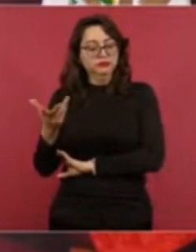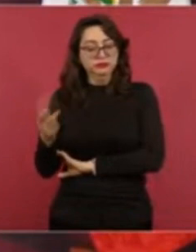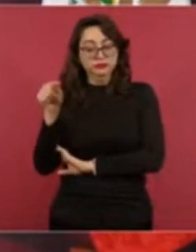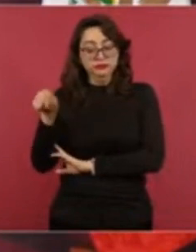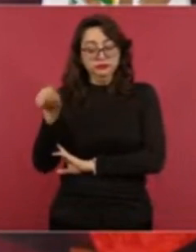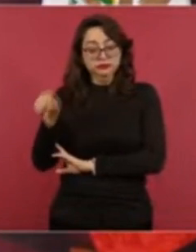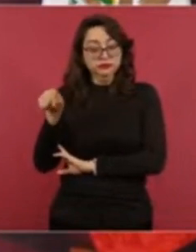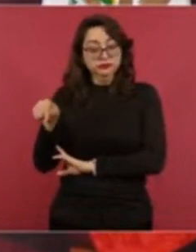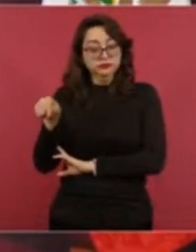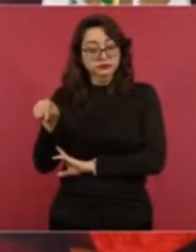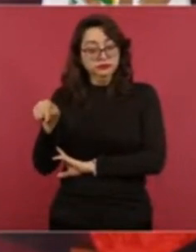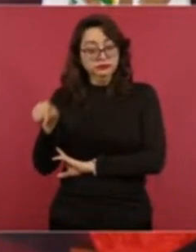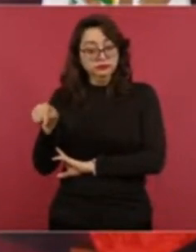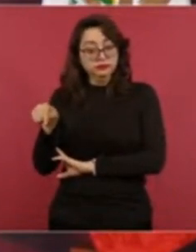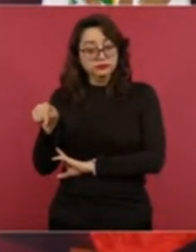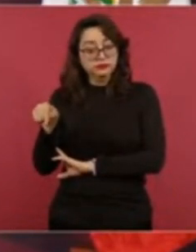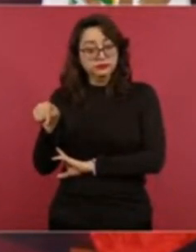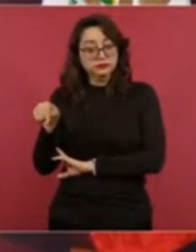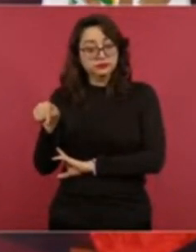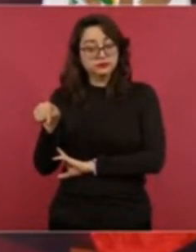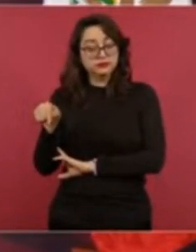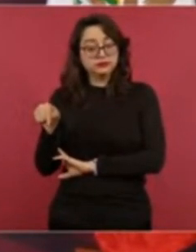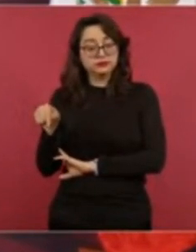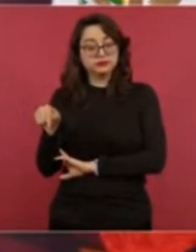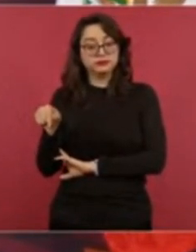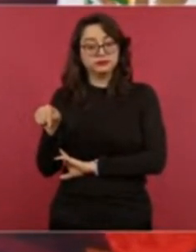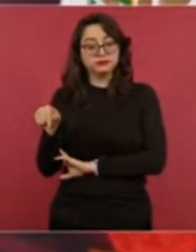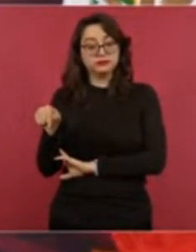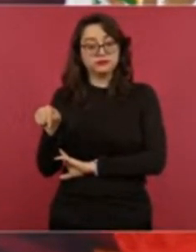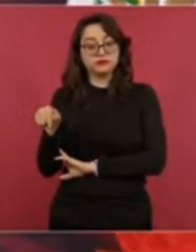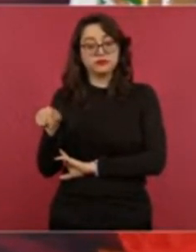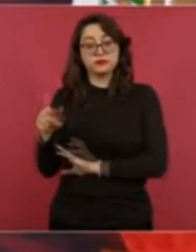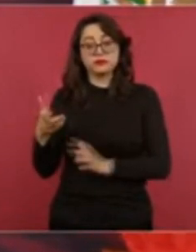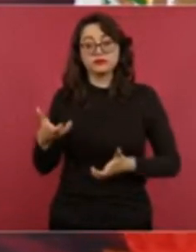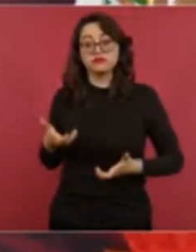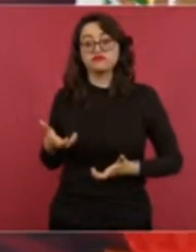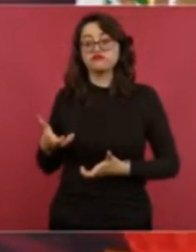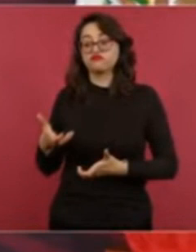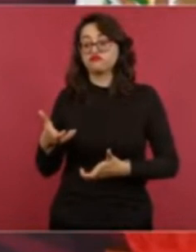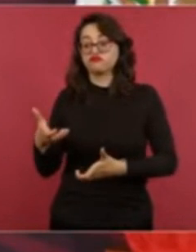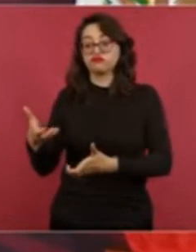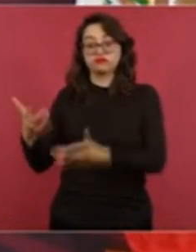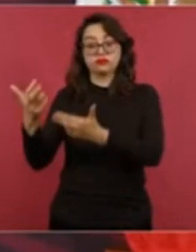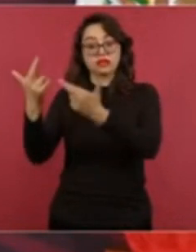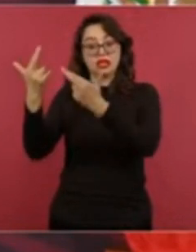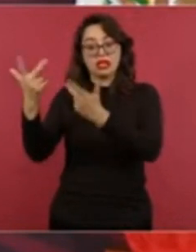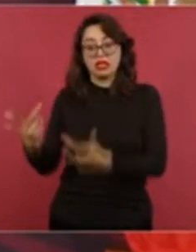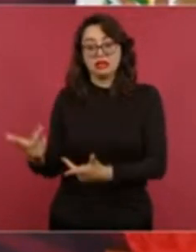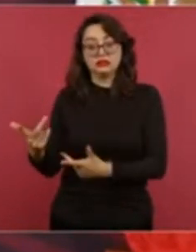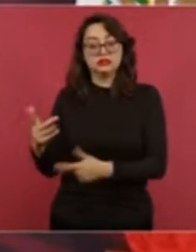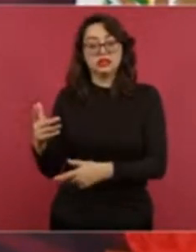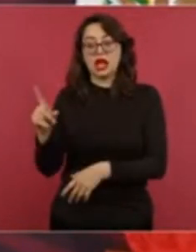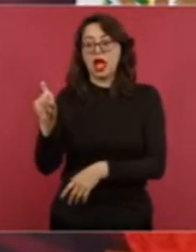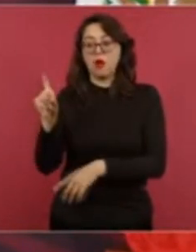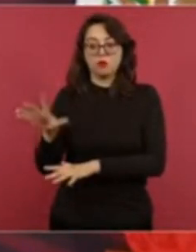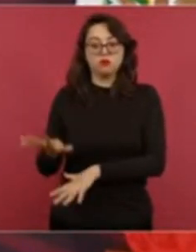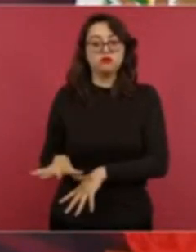rompió la carretera, por el agua,